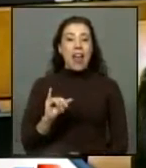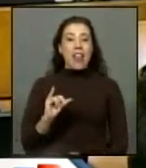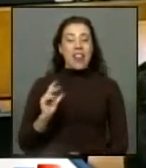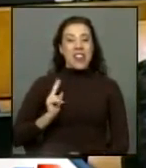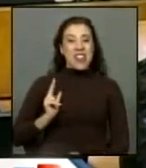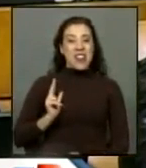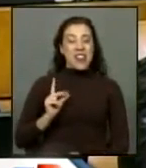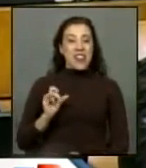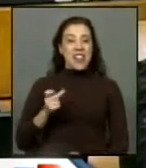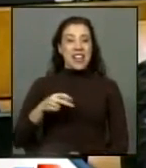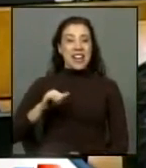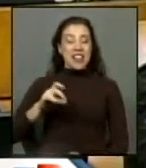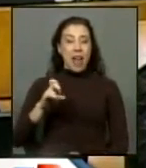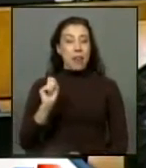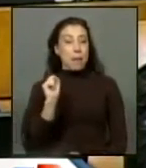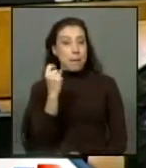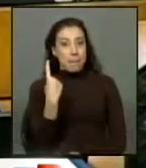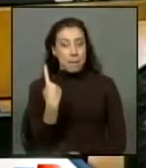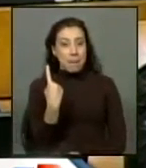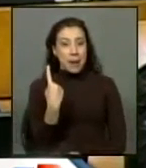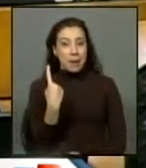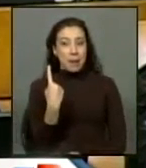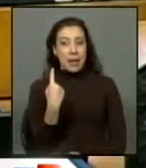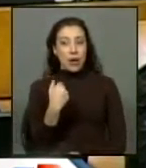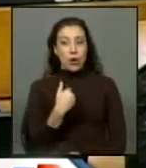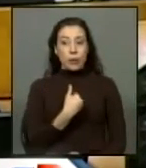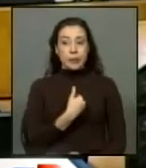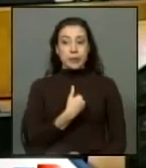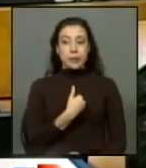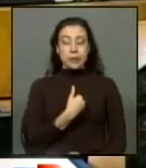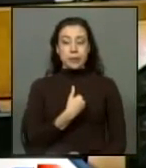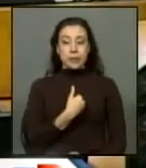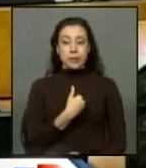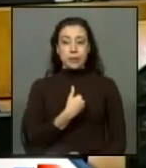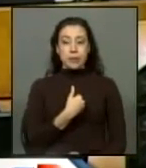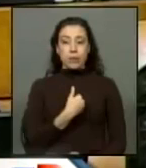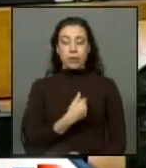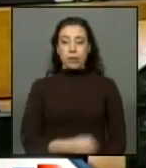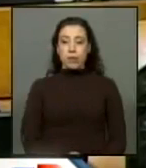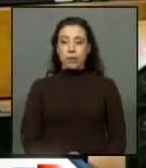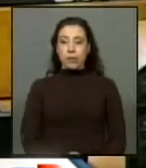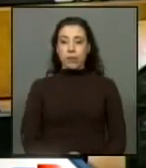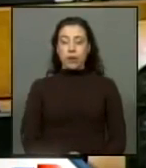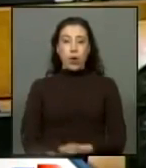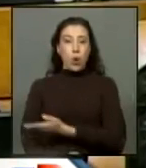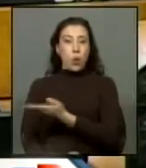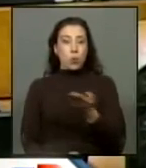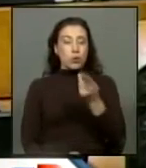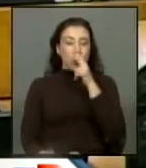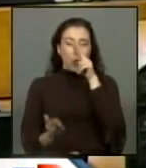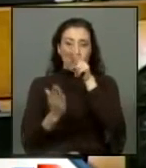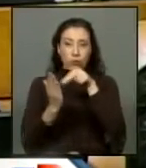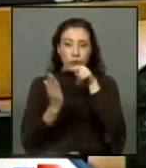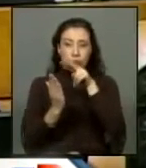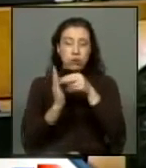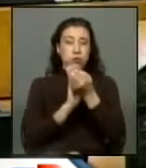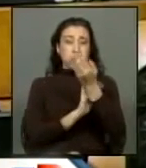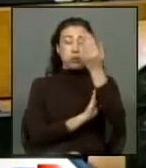primero como lo que si ustedes ven los anales